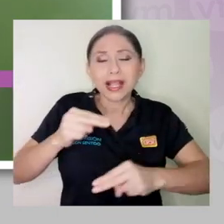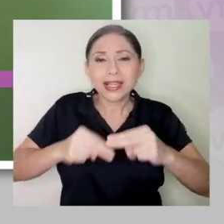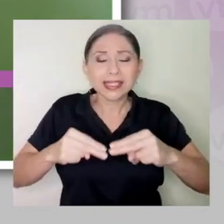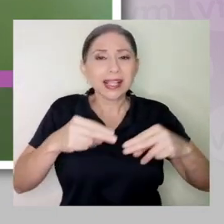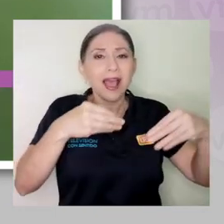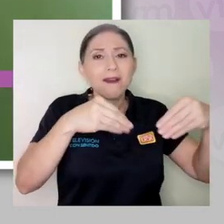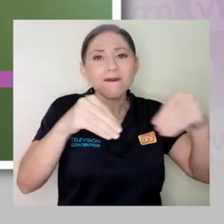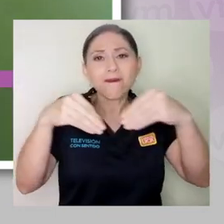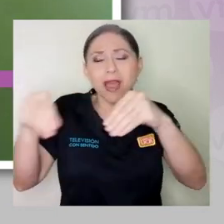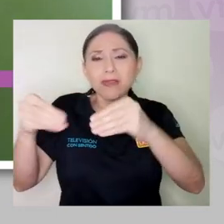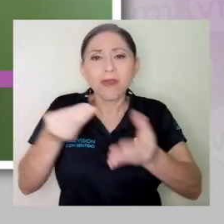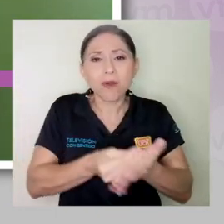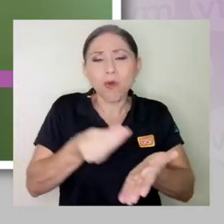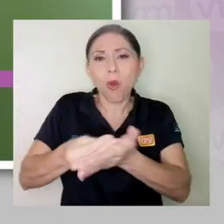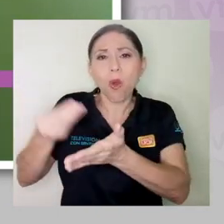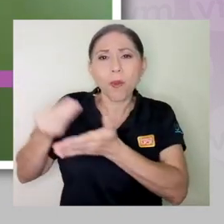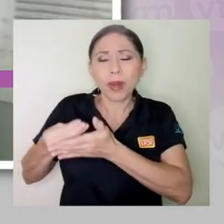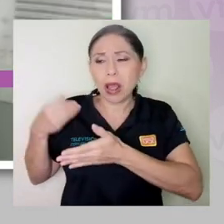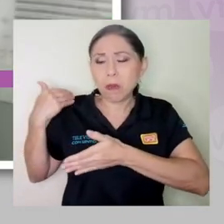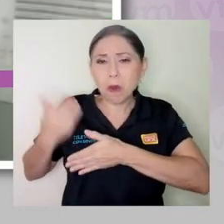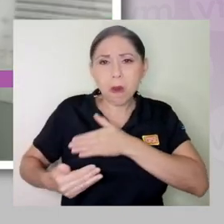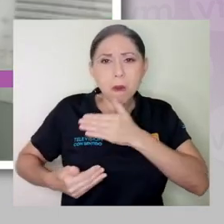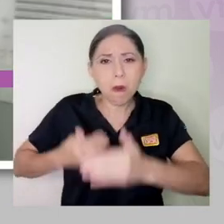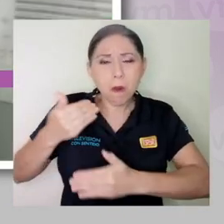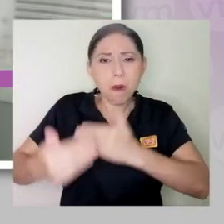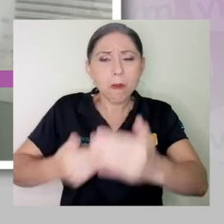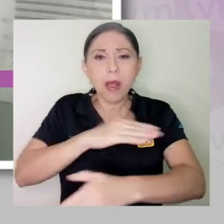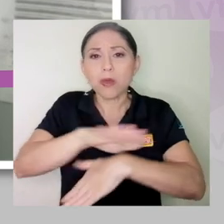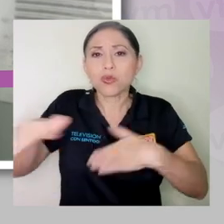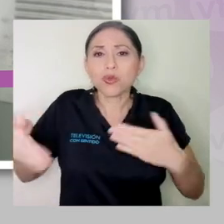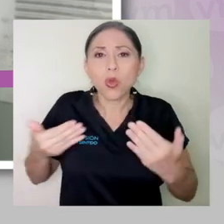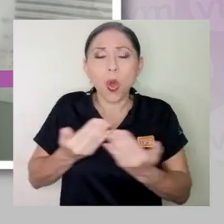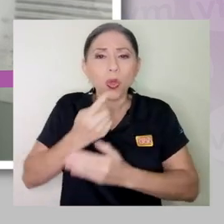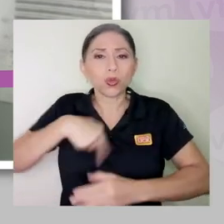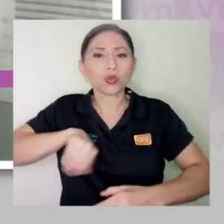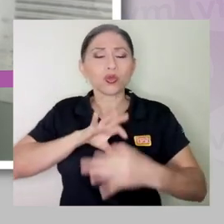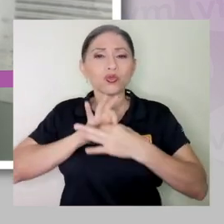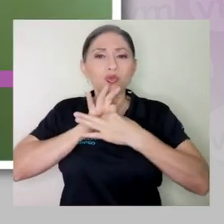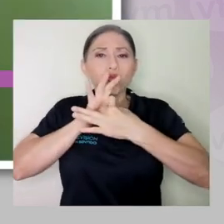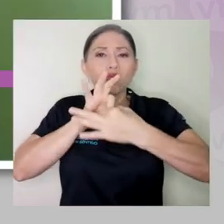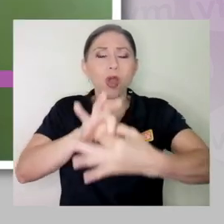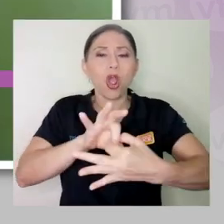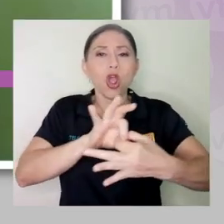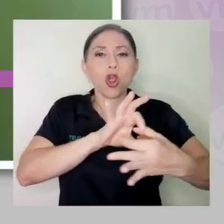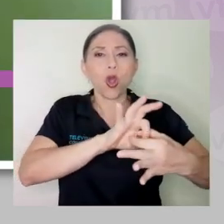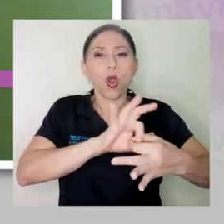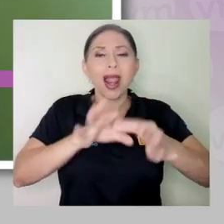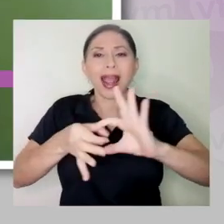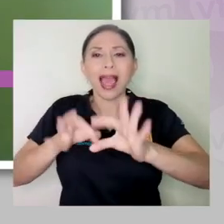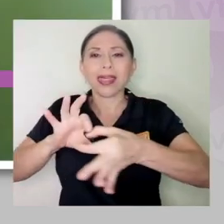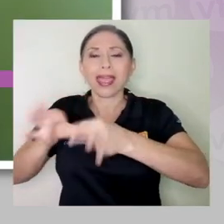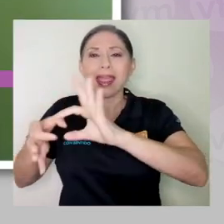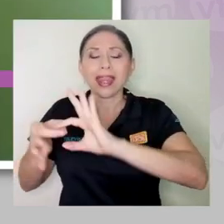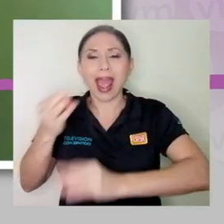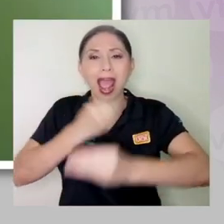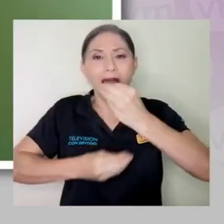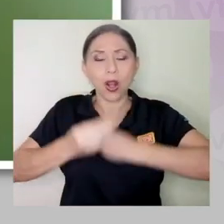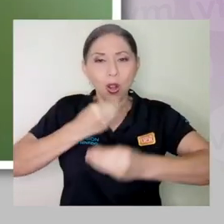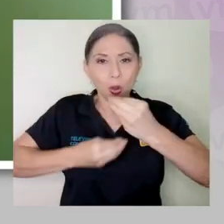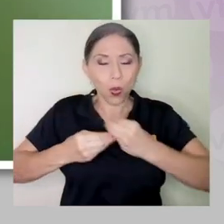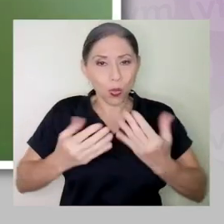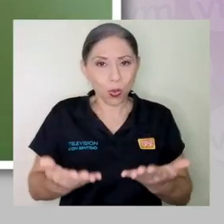estamos muy relacionados con la cadena agroalimentaria y con toda esa parte de